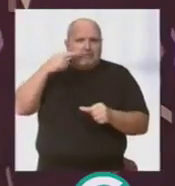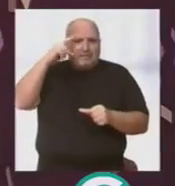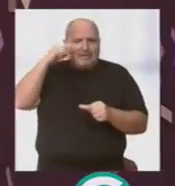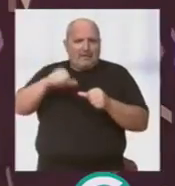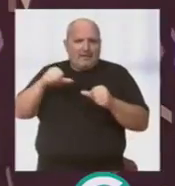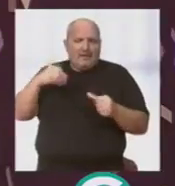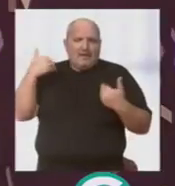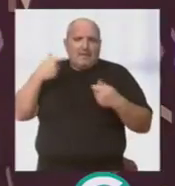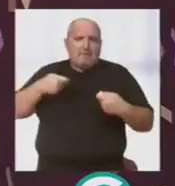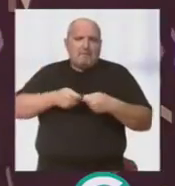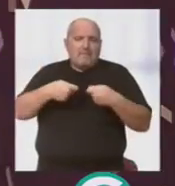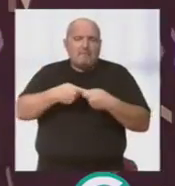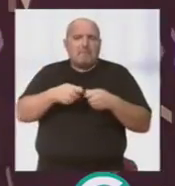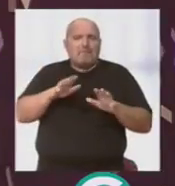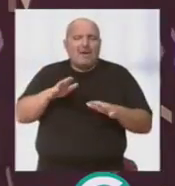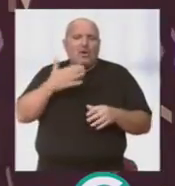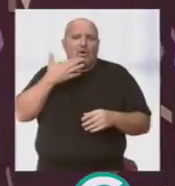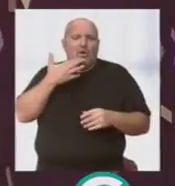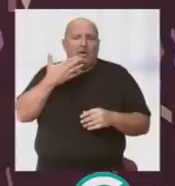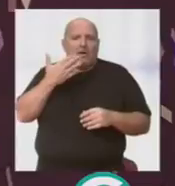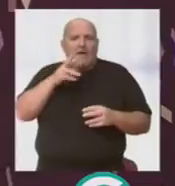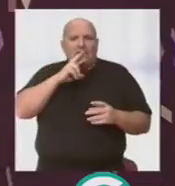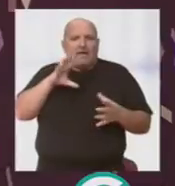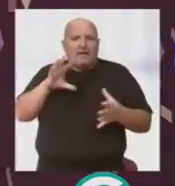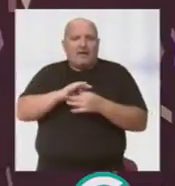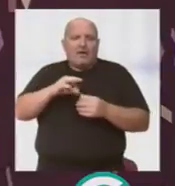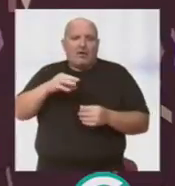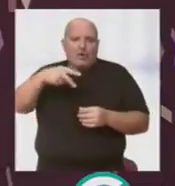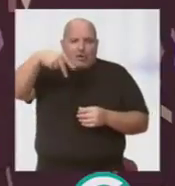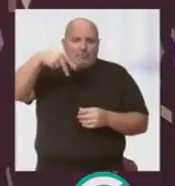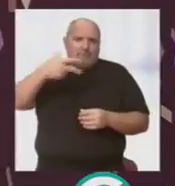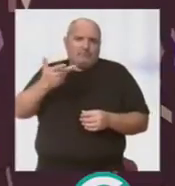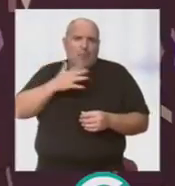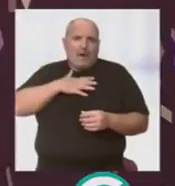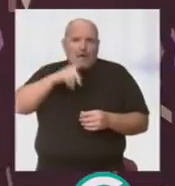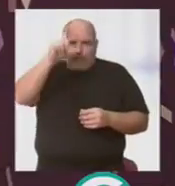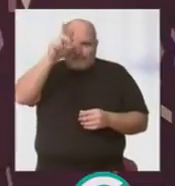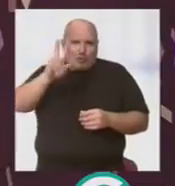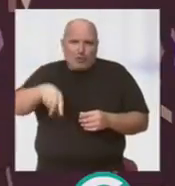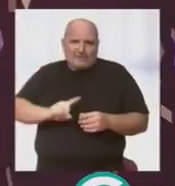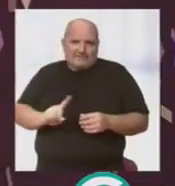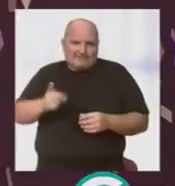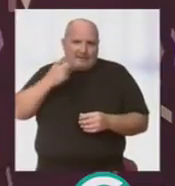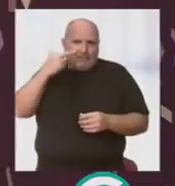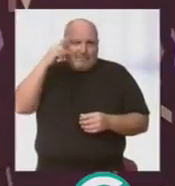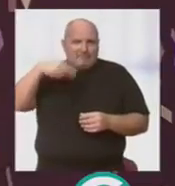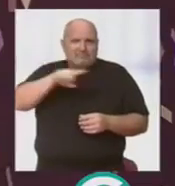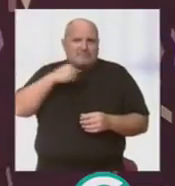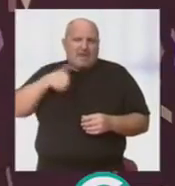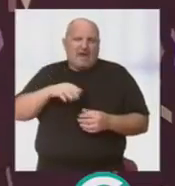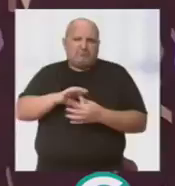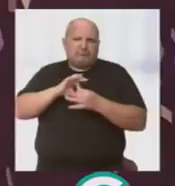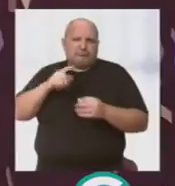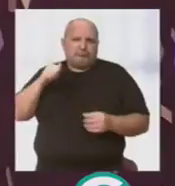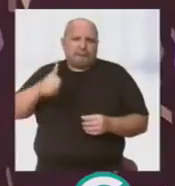la Peña, pero bueno, hablar de novatos en este caso me parece que sobra porque estáis íntimamente